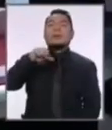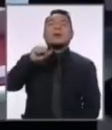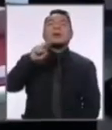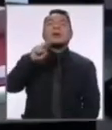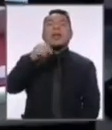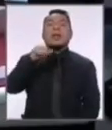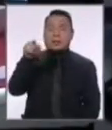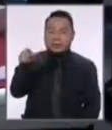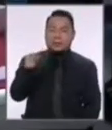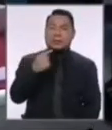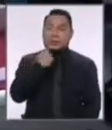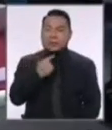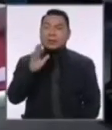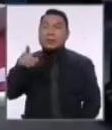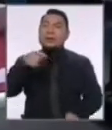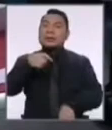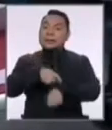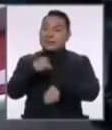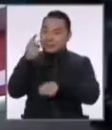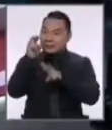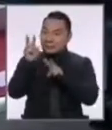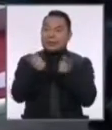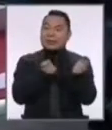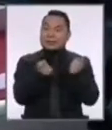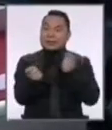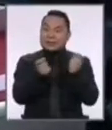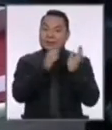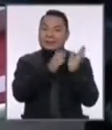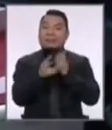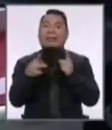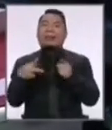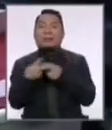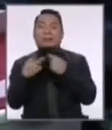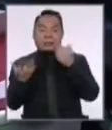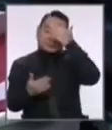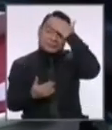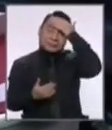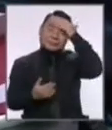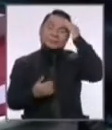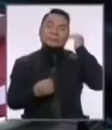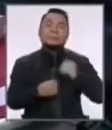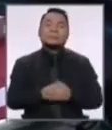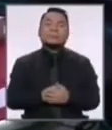sugiriendo a todos que observen sus tiempos también para no ir acumulando al final, porque no se va a poder.